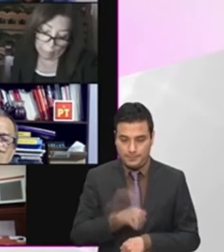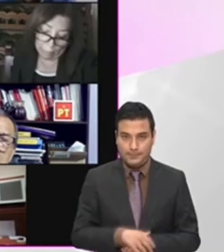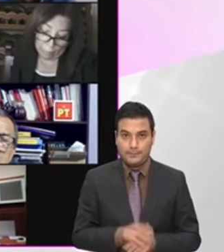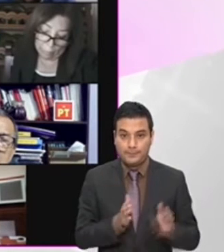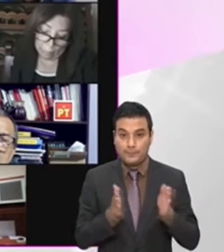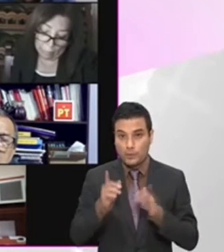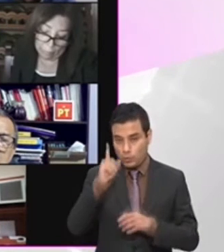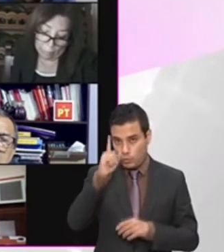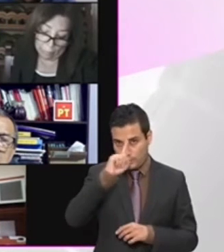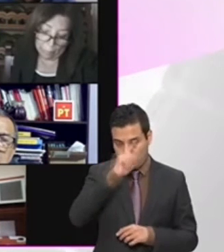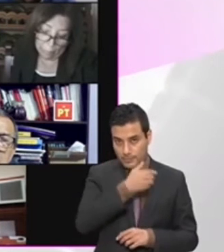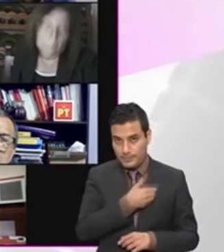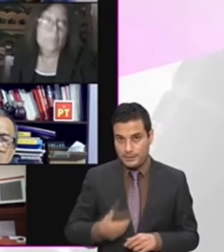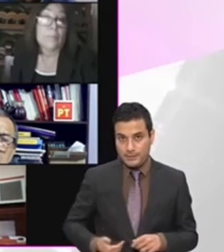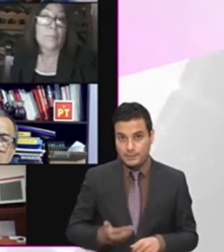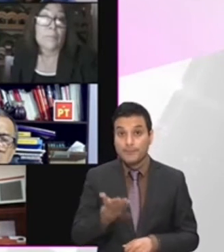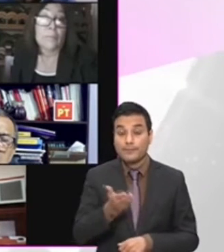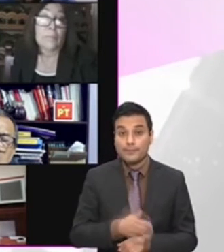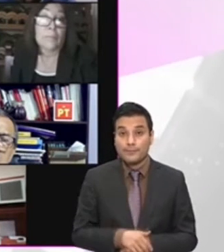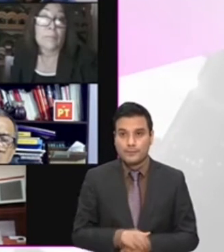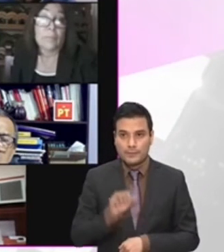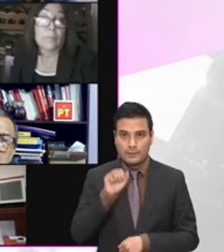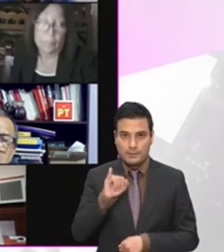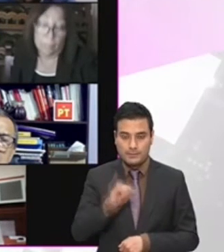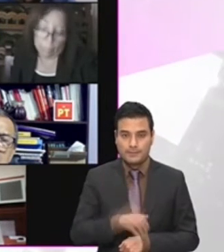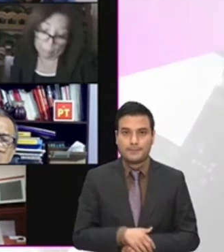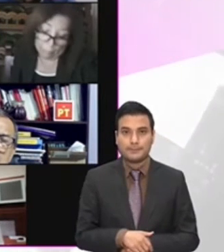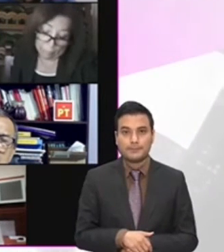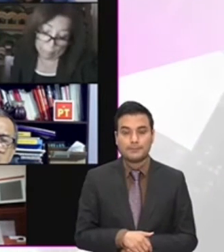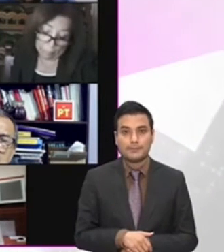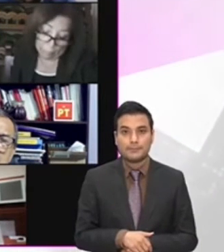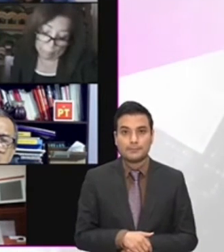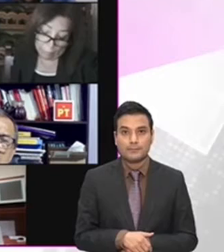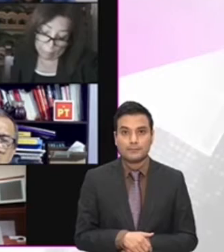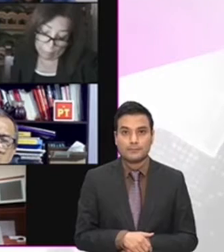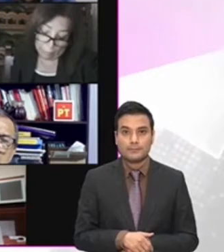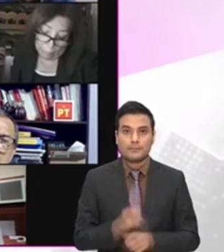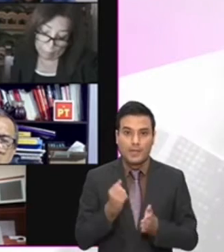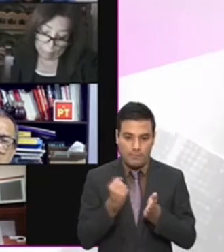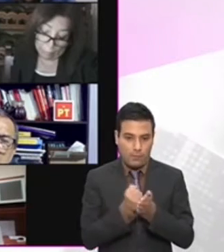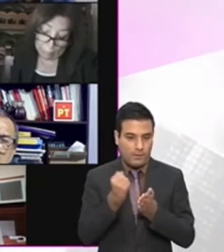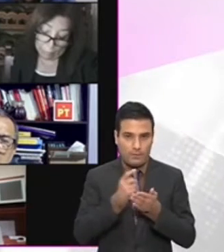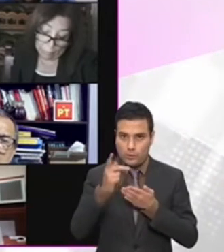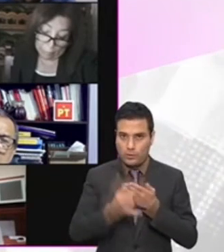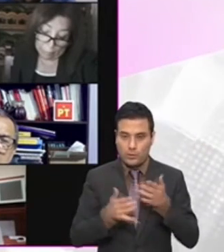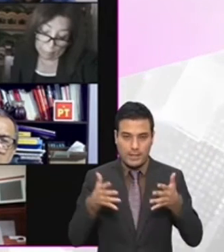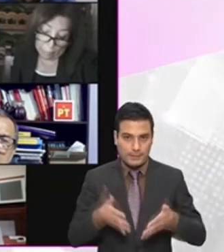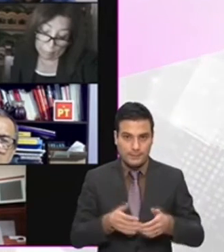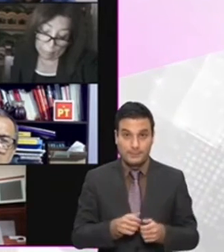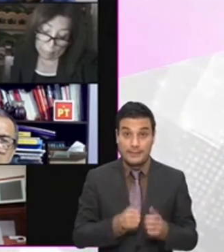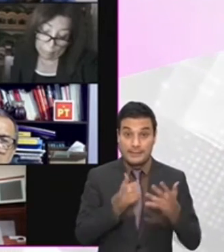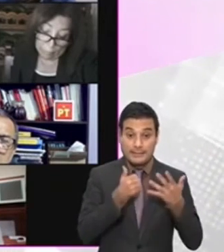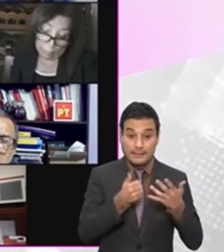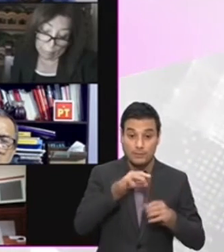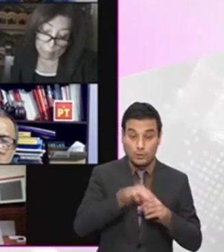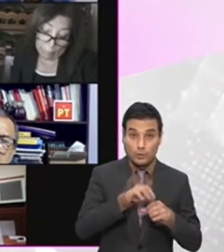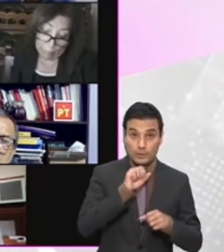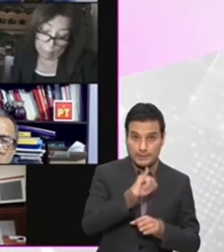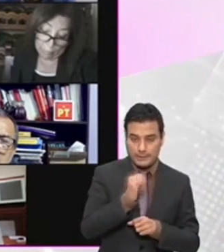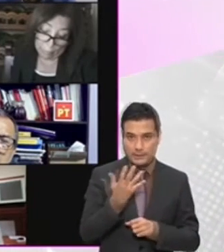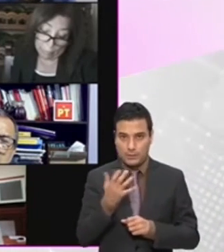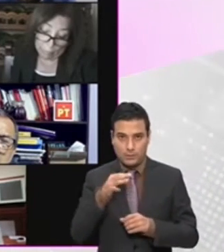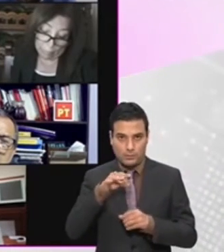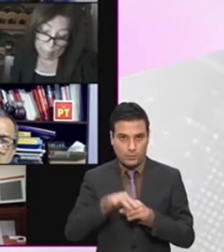y Michoacán. En conferencia de prensa matutina, el mandatario federal reiteró que se debe permitir que los pueblos de ambas